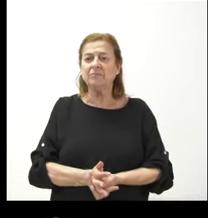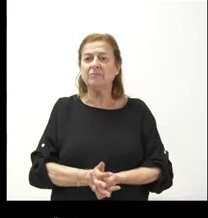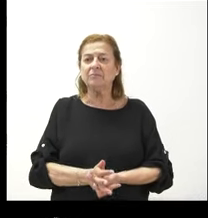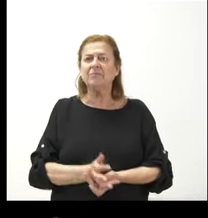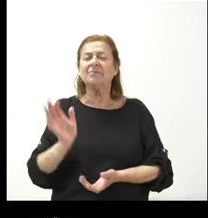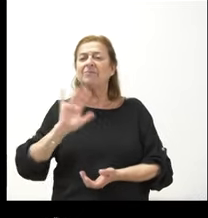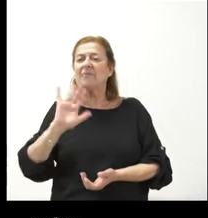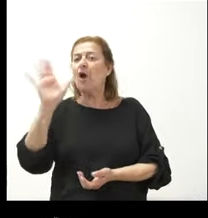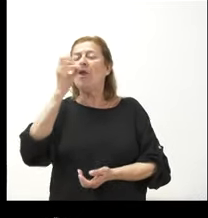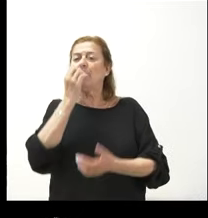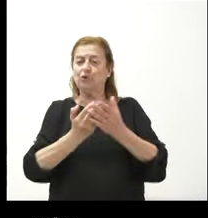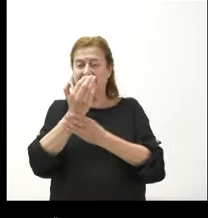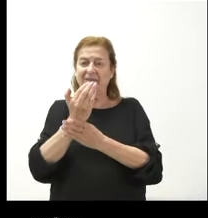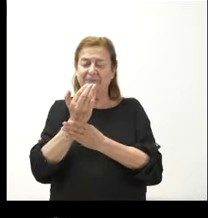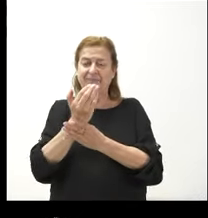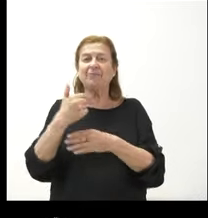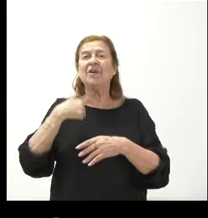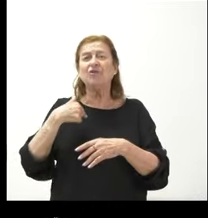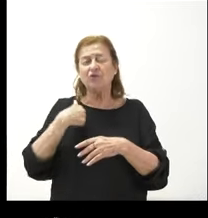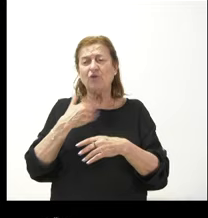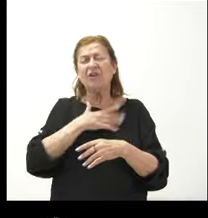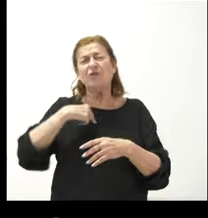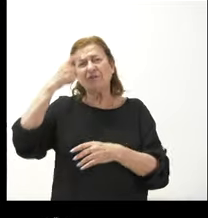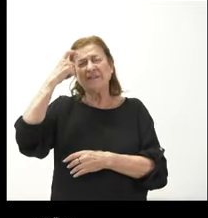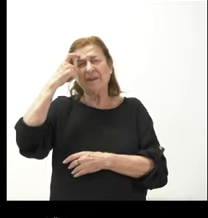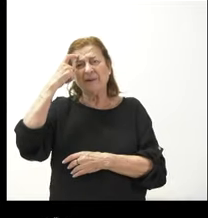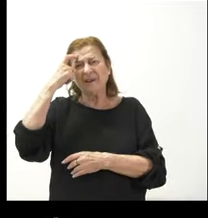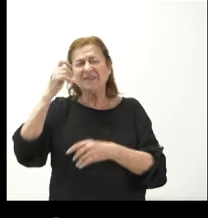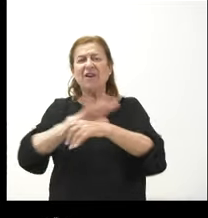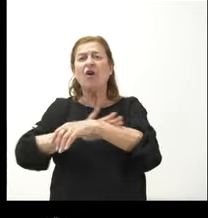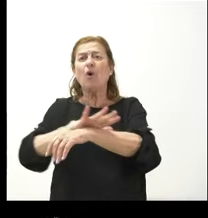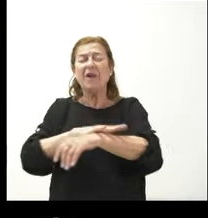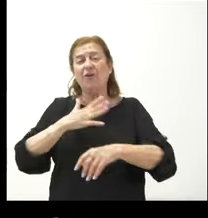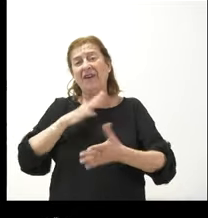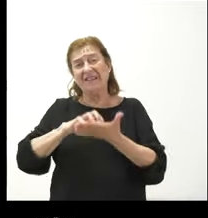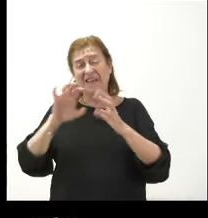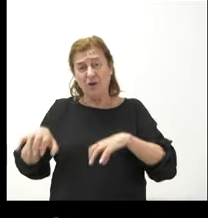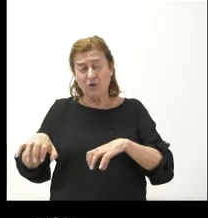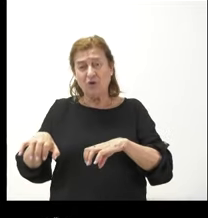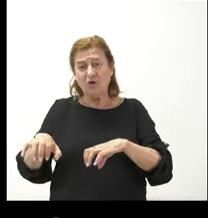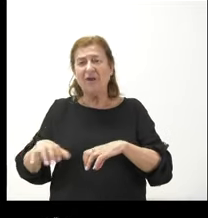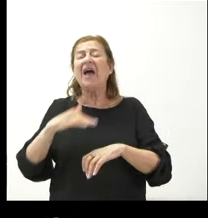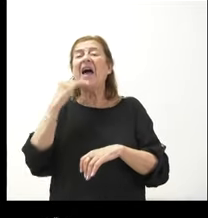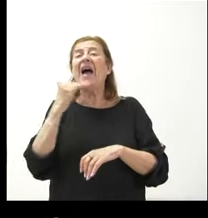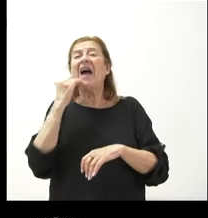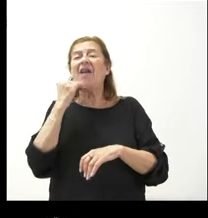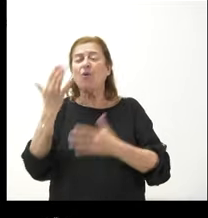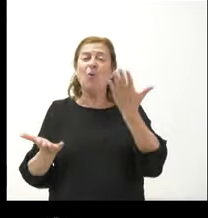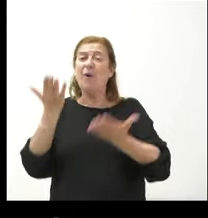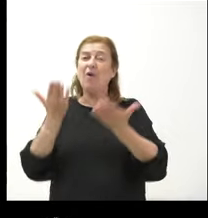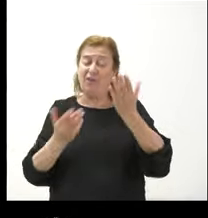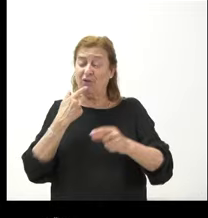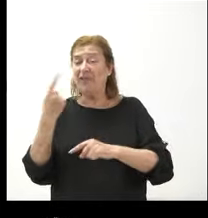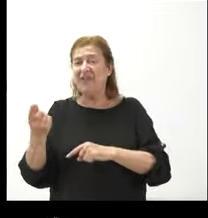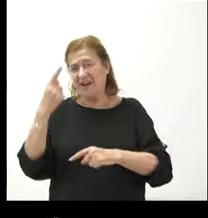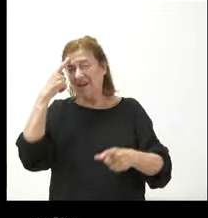Hola buenos días yo por un lado quería saber si el gobierno de Castilla y León tiene alguna valoración que transmitir